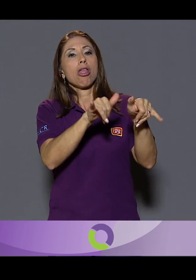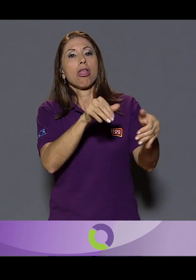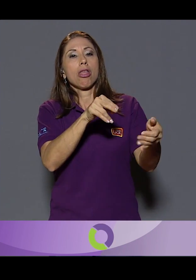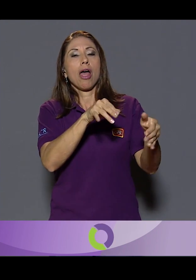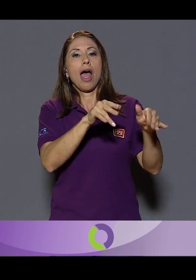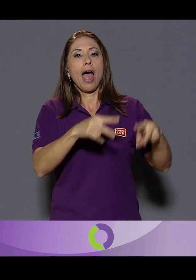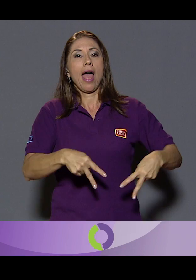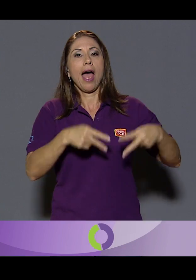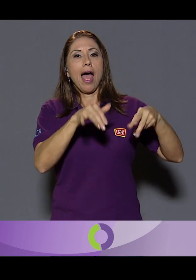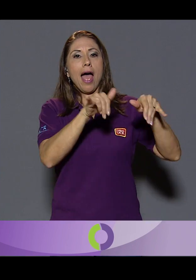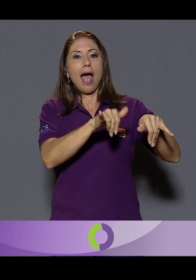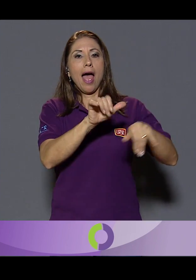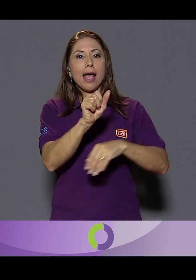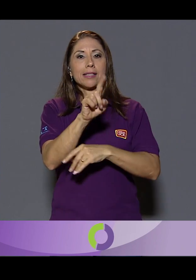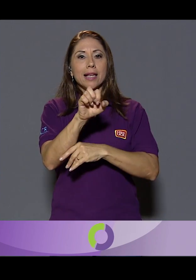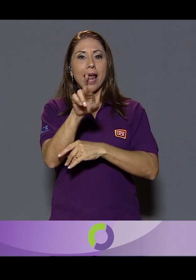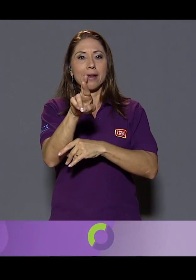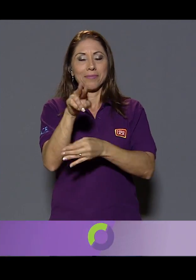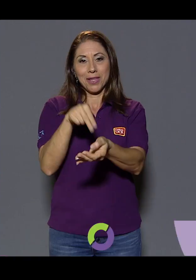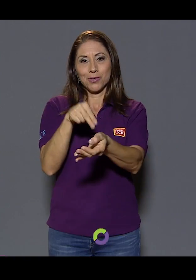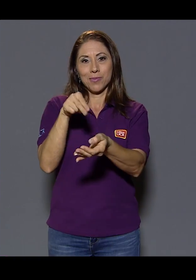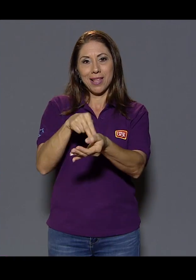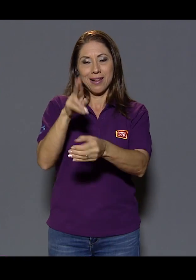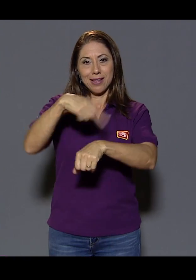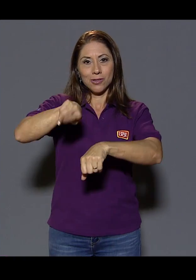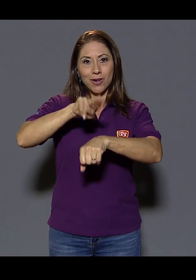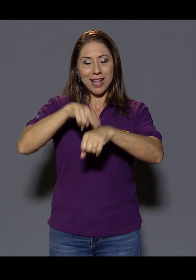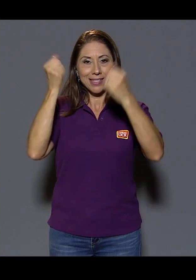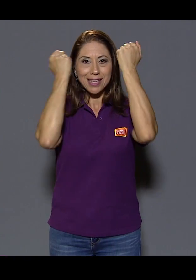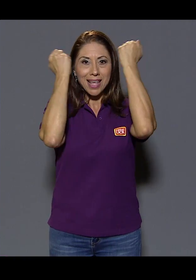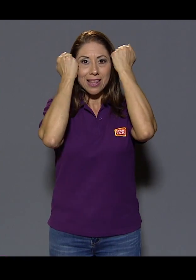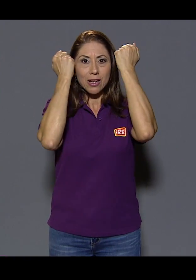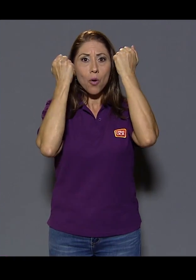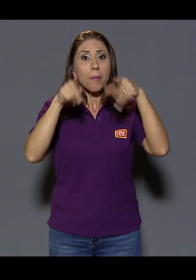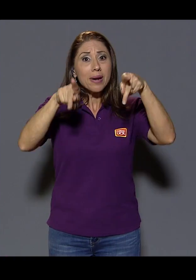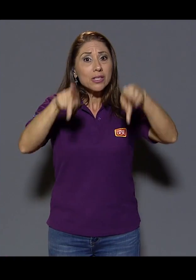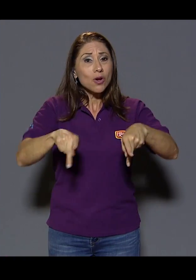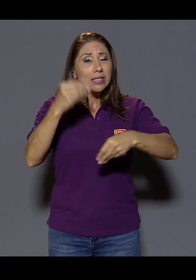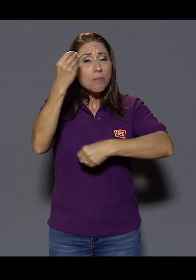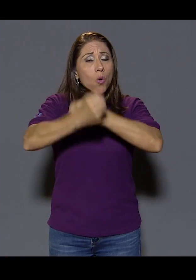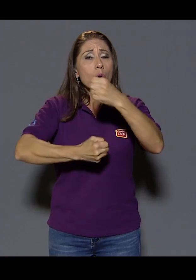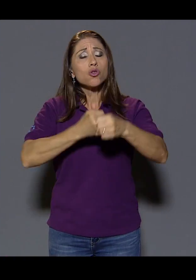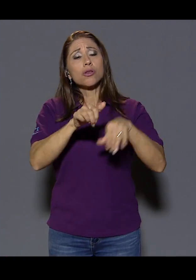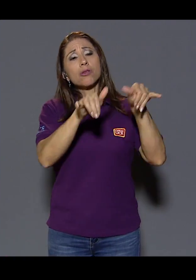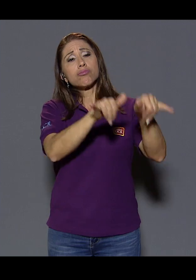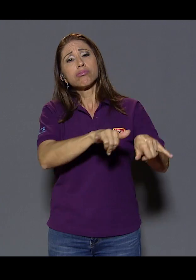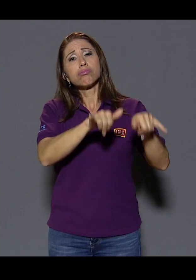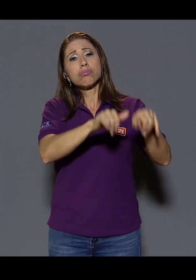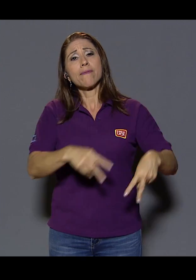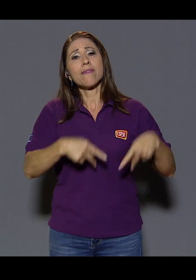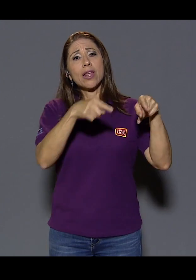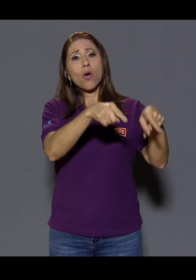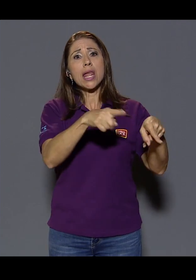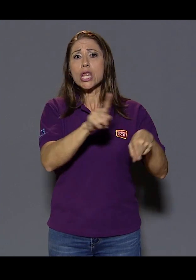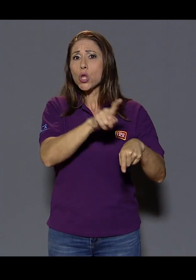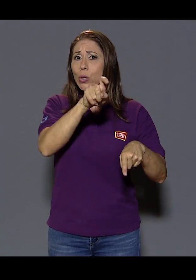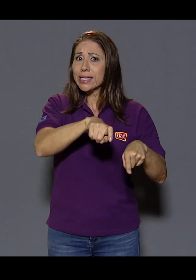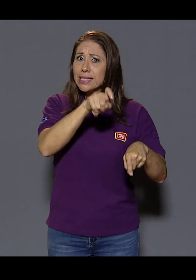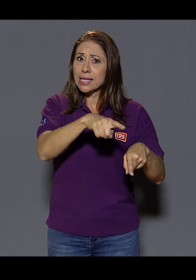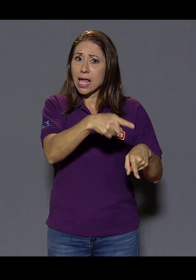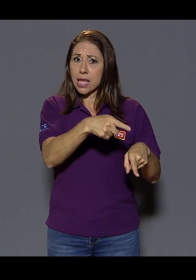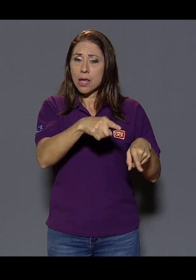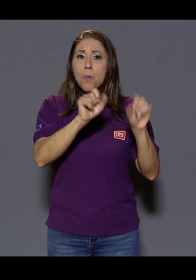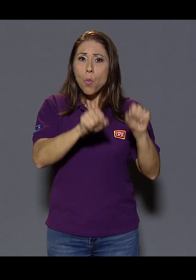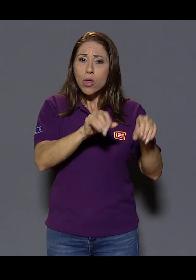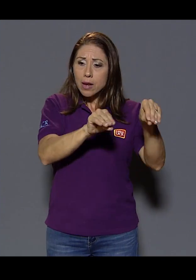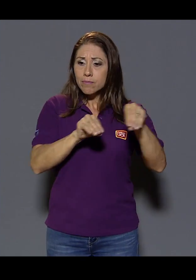Nacional Psiquiátrico, en donde quienes por muchos años vivieron allí sin requerir estar viviendo allí, pudiendo vivir en sus hogares o